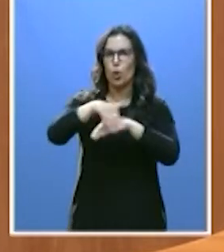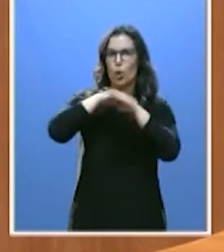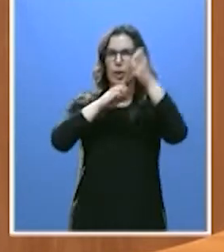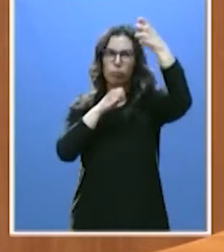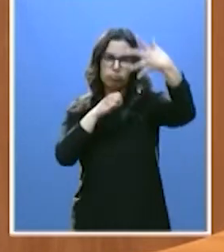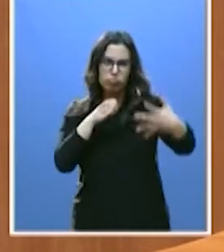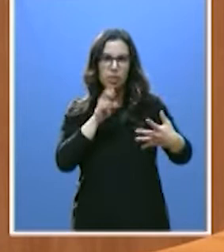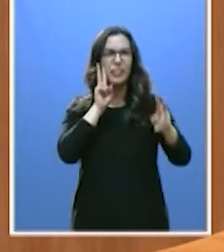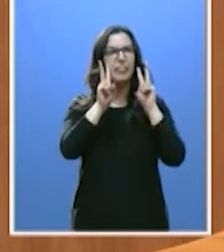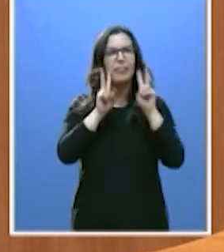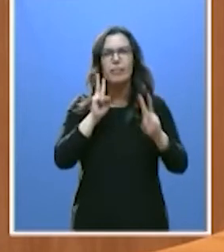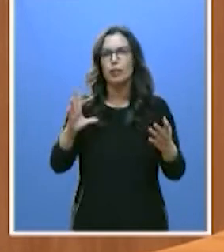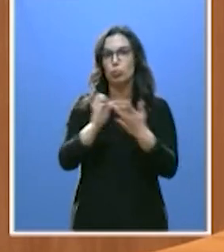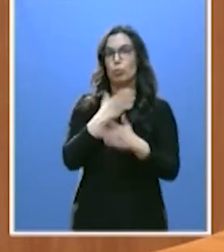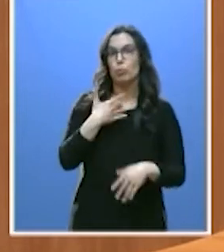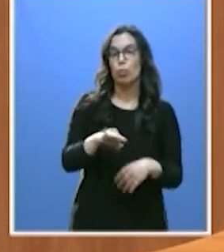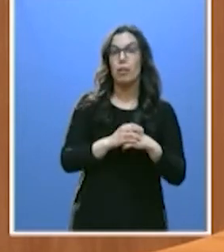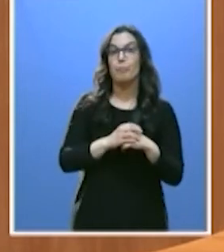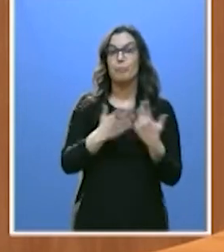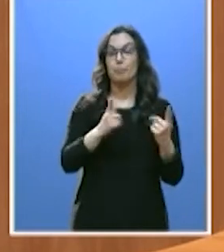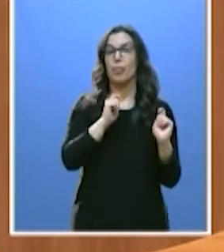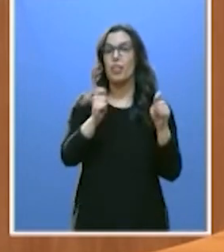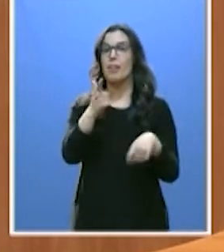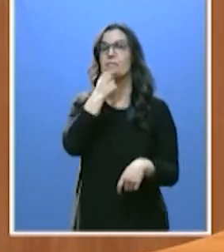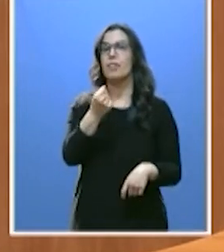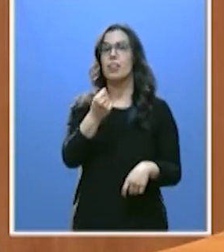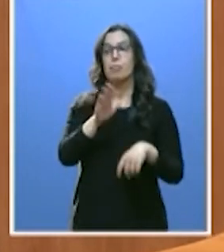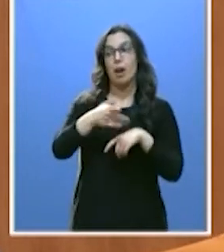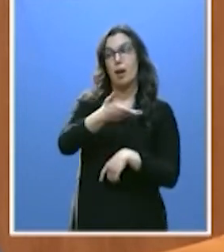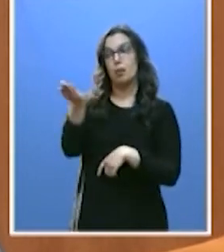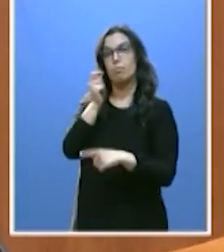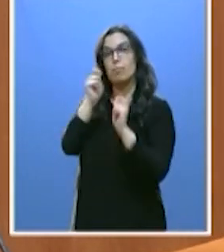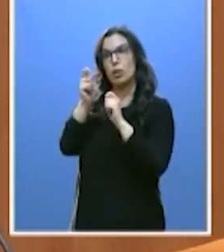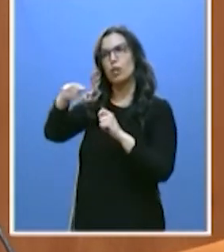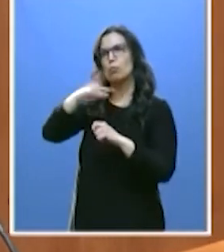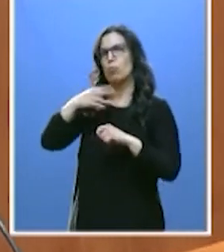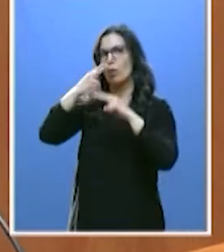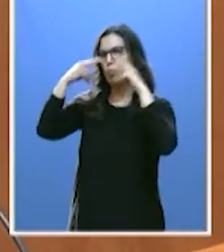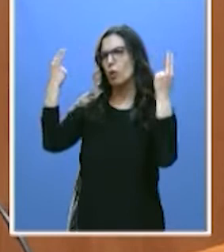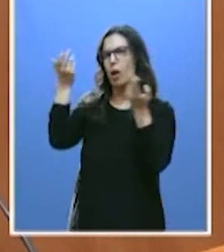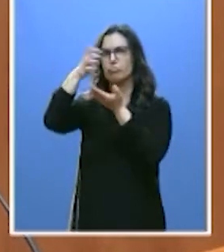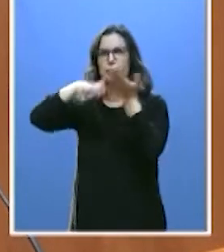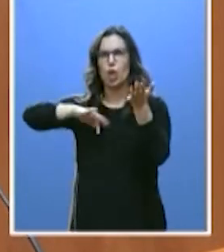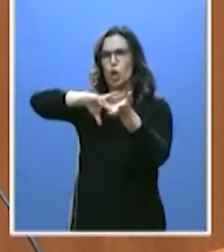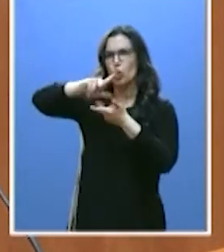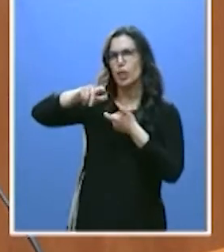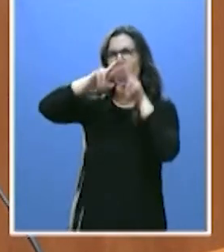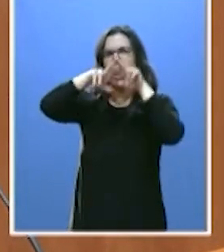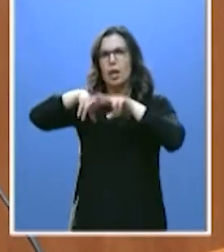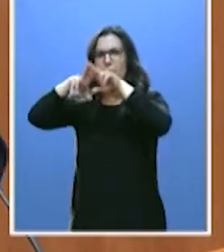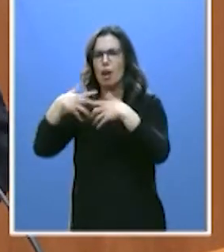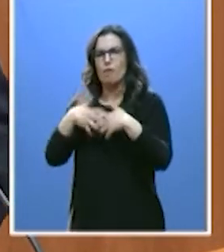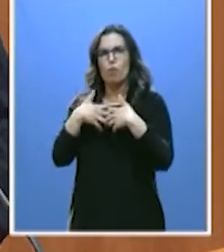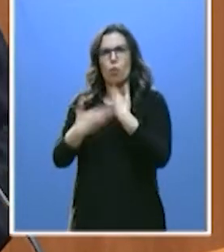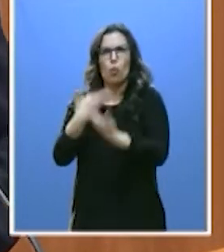toda la información. Eso es lo que permite que nuestros periodistas puedan publicar y analizar el funcionamiento